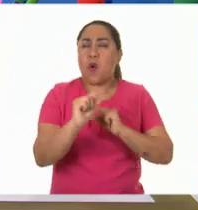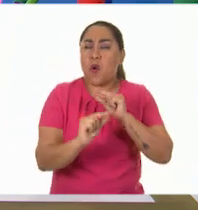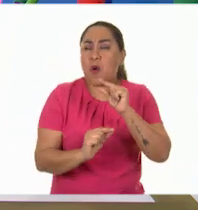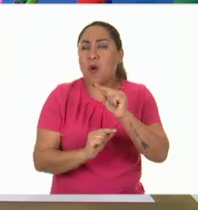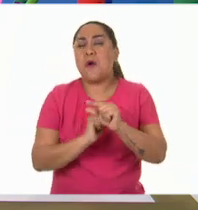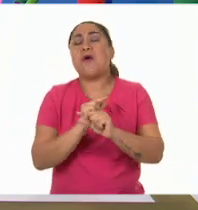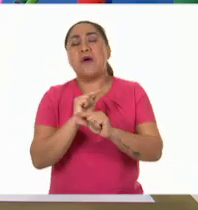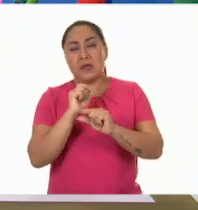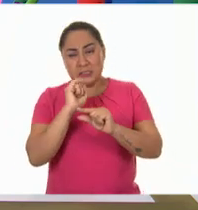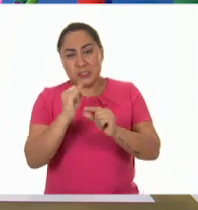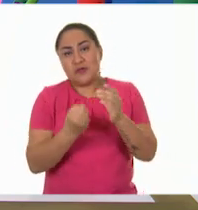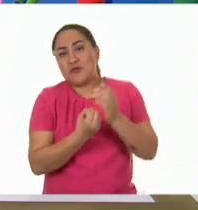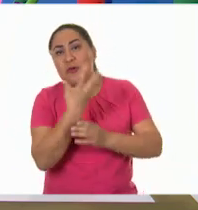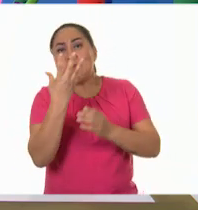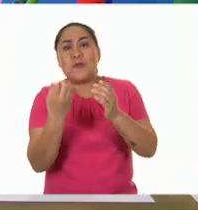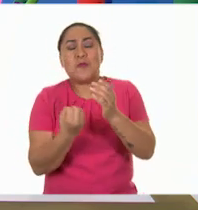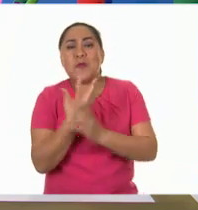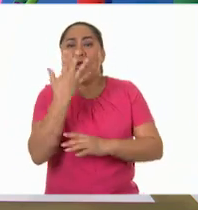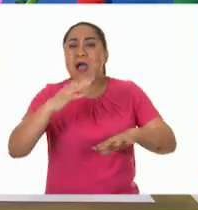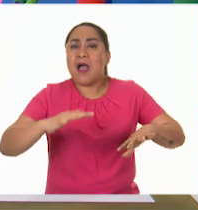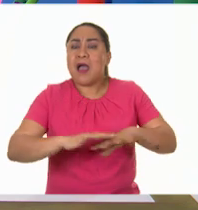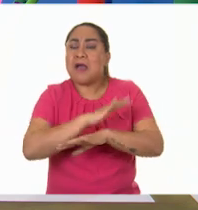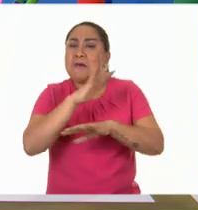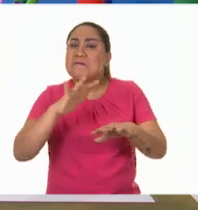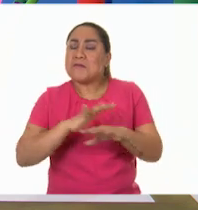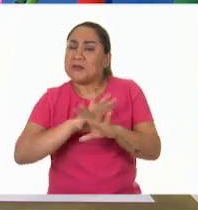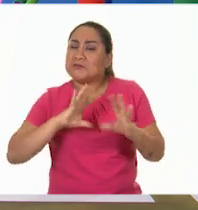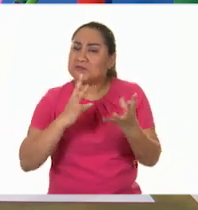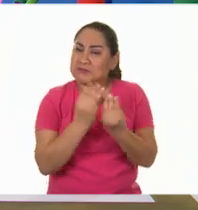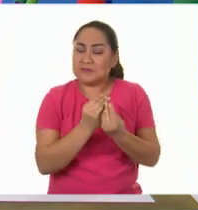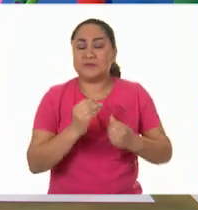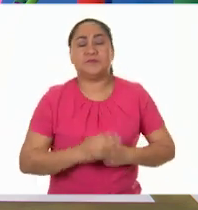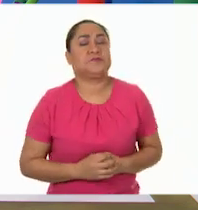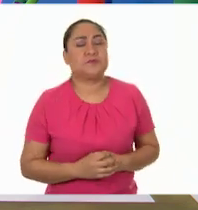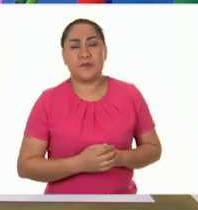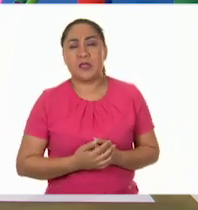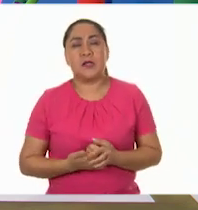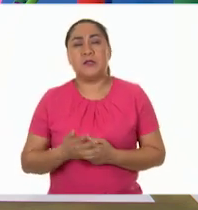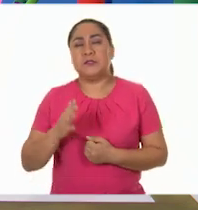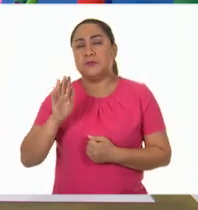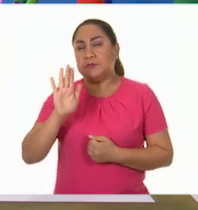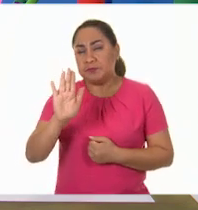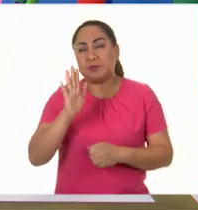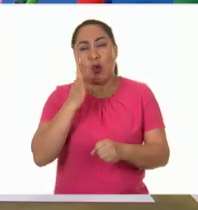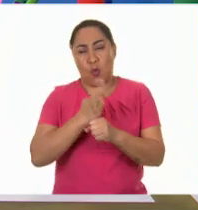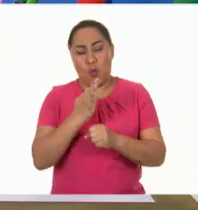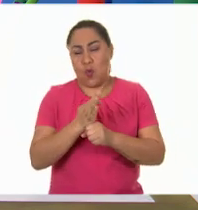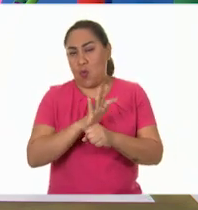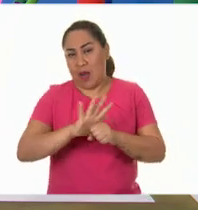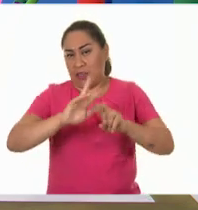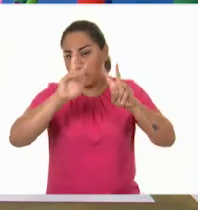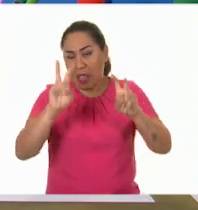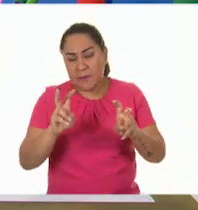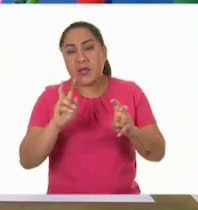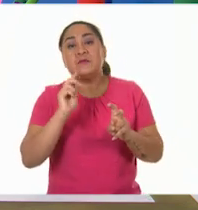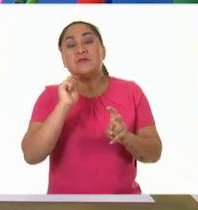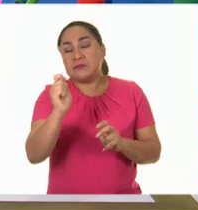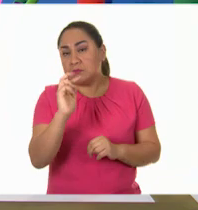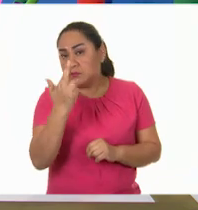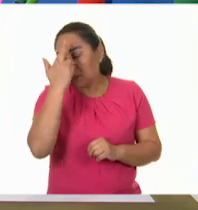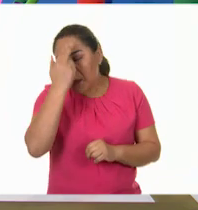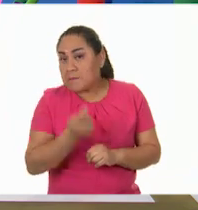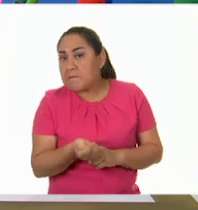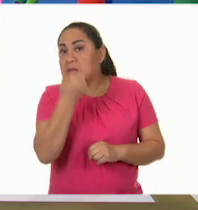integrándose a las nuevas formas de vida. Maestra, uno de los temas que trataremos el día de hoy es la llegada de la